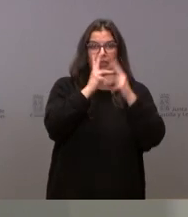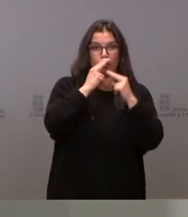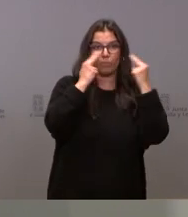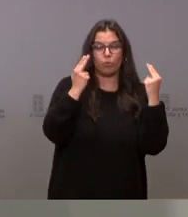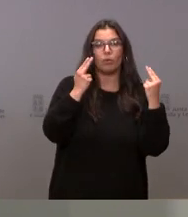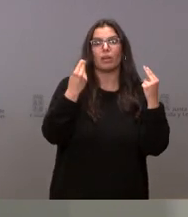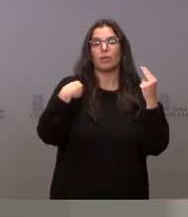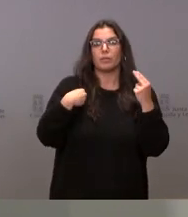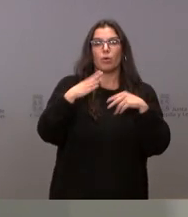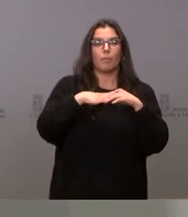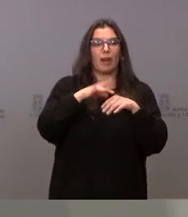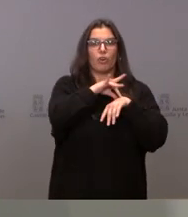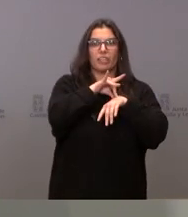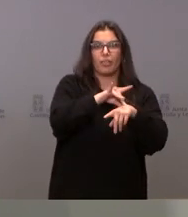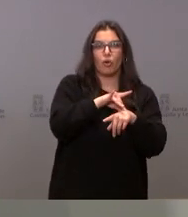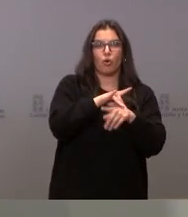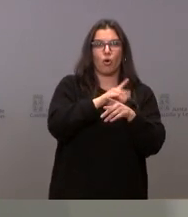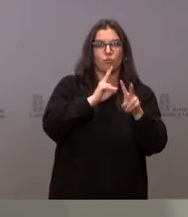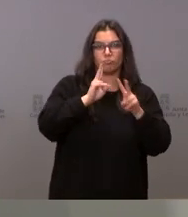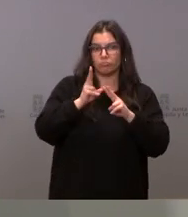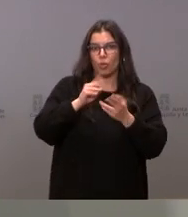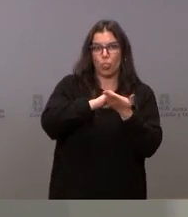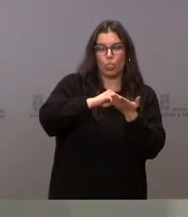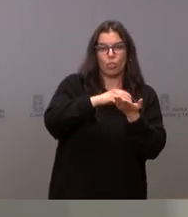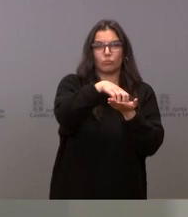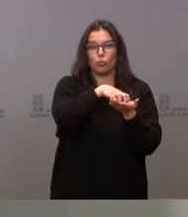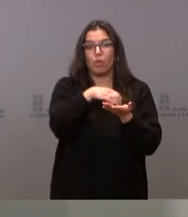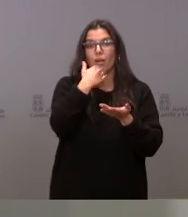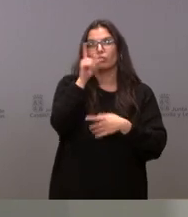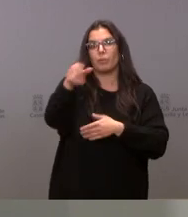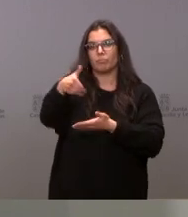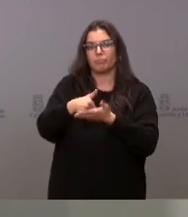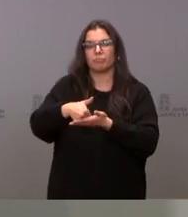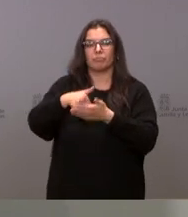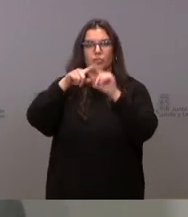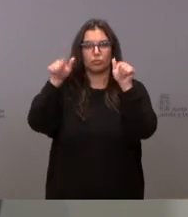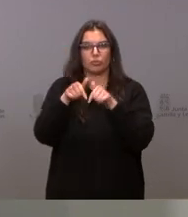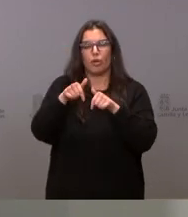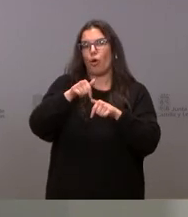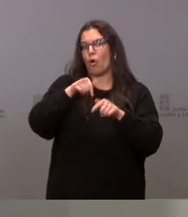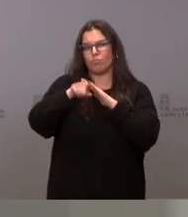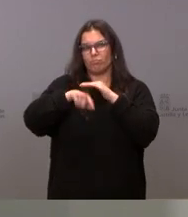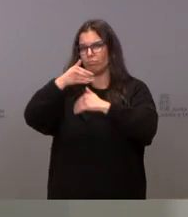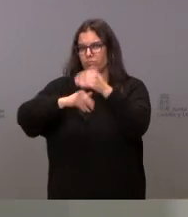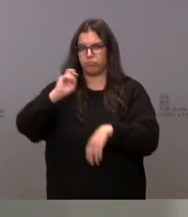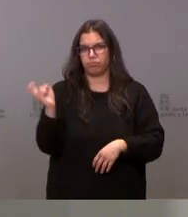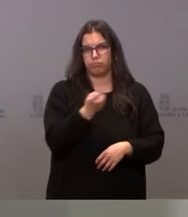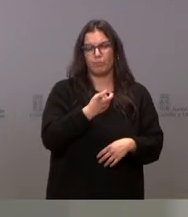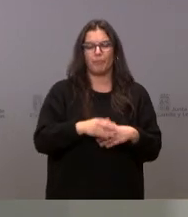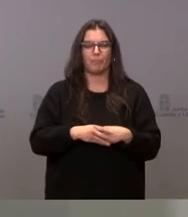orientación y resolución de dudas, como a la formulación de solicitudes y la ejecución de otro tipo de procedimientos.